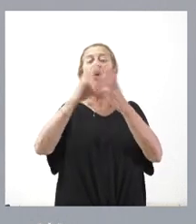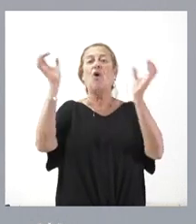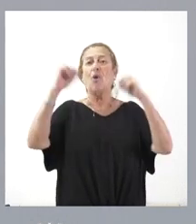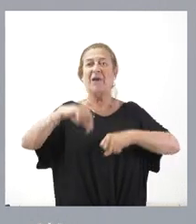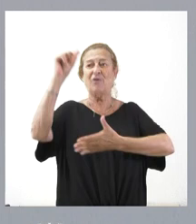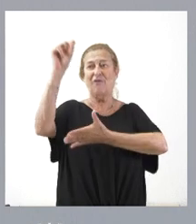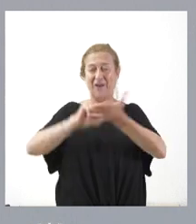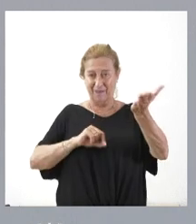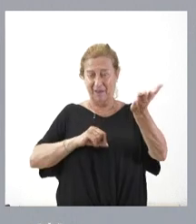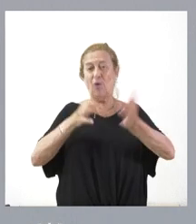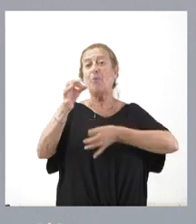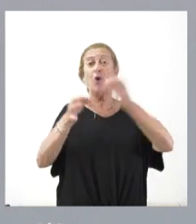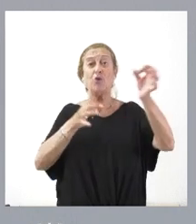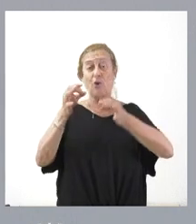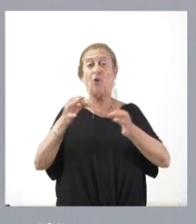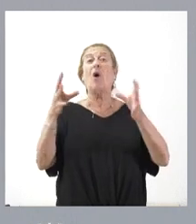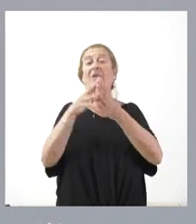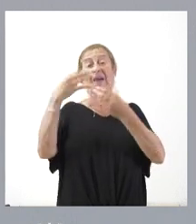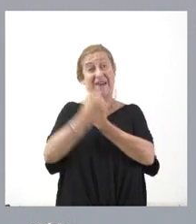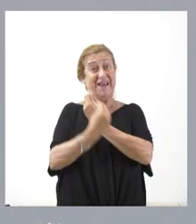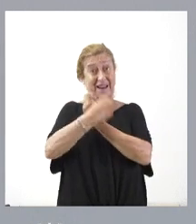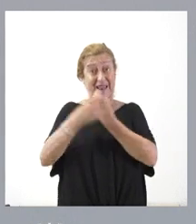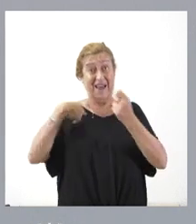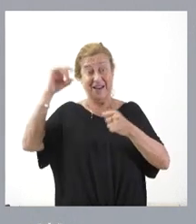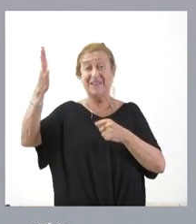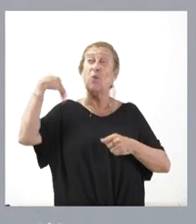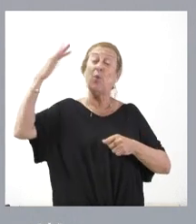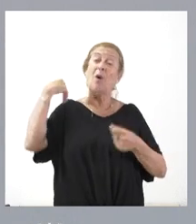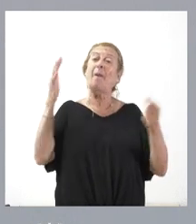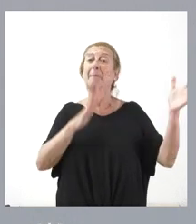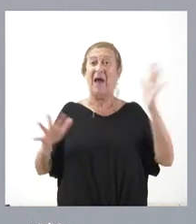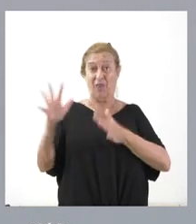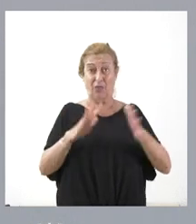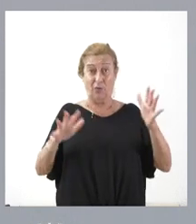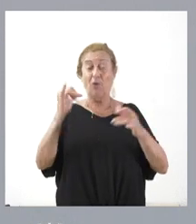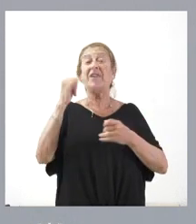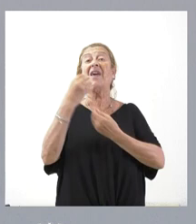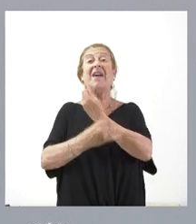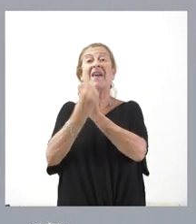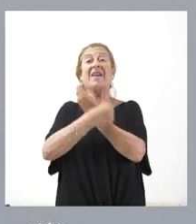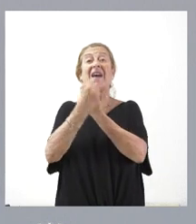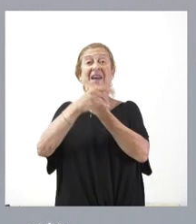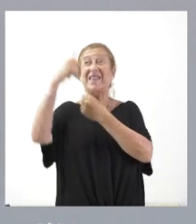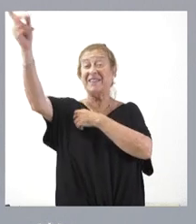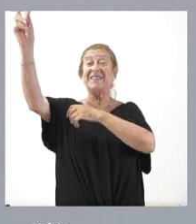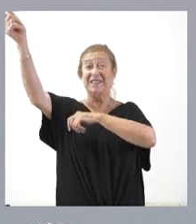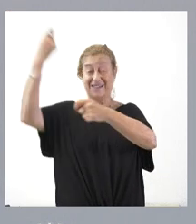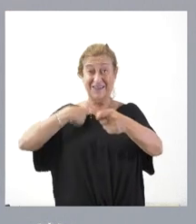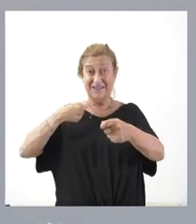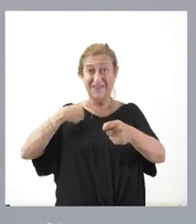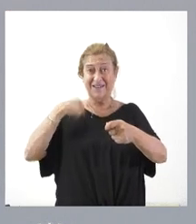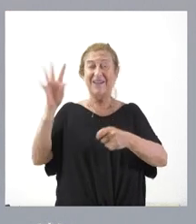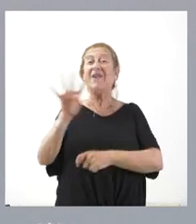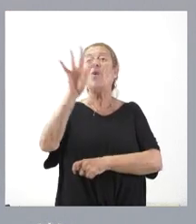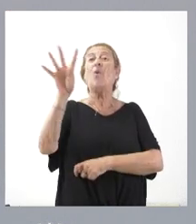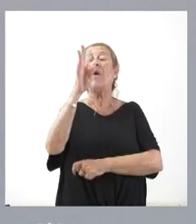protocolo a la comunidad de Canarias en marzo y la comunidad de Canarias nos lo remitió el 4